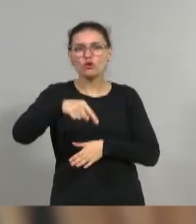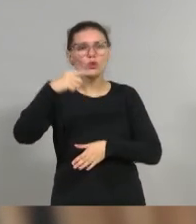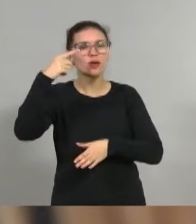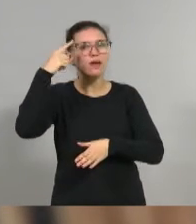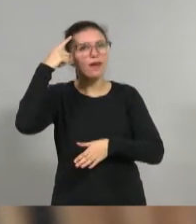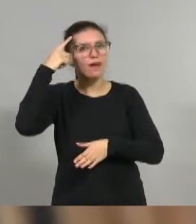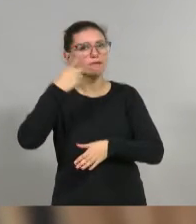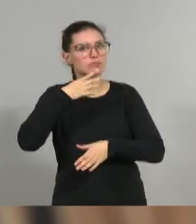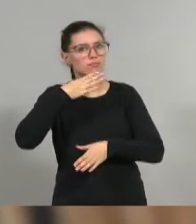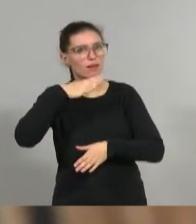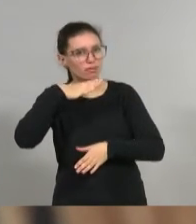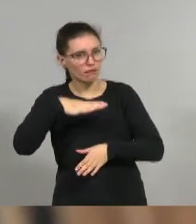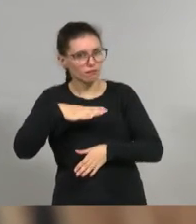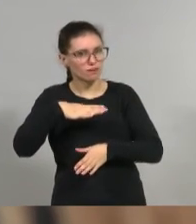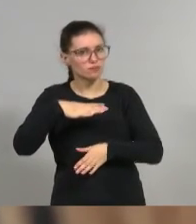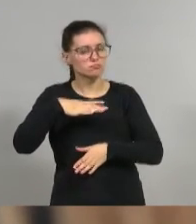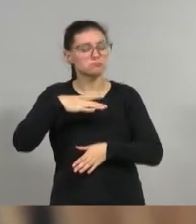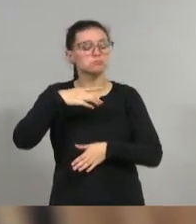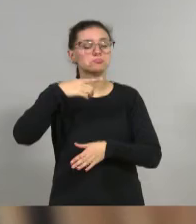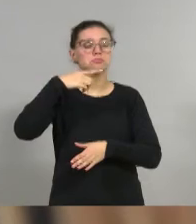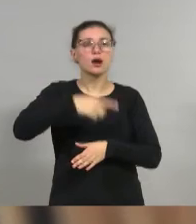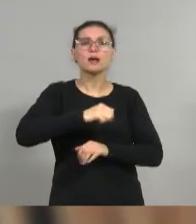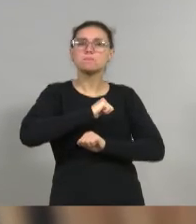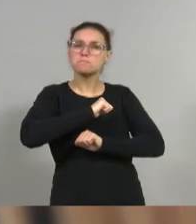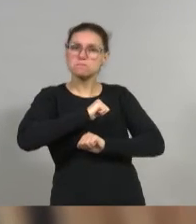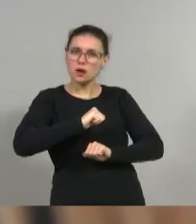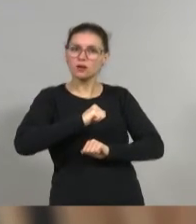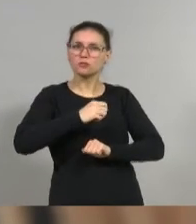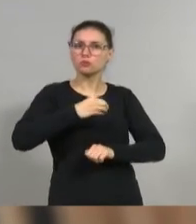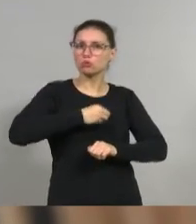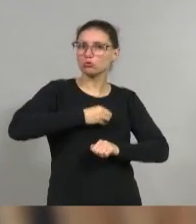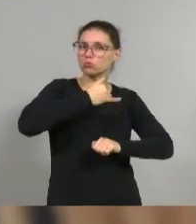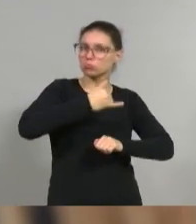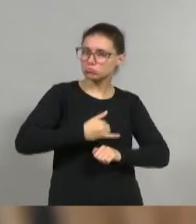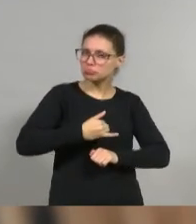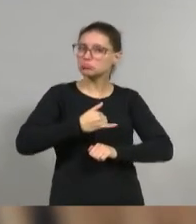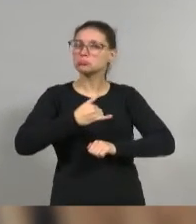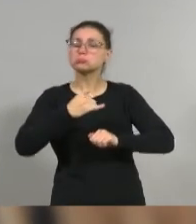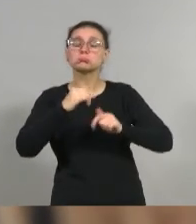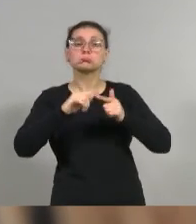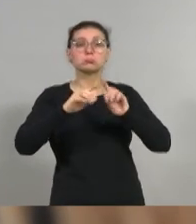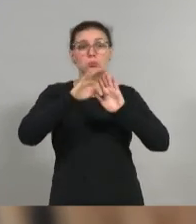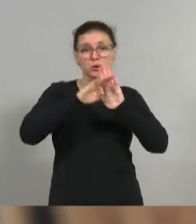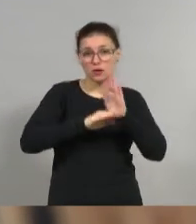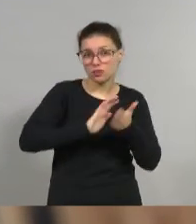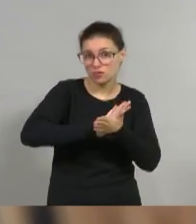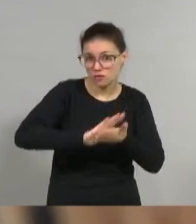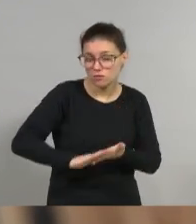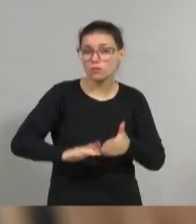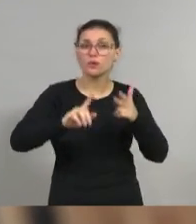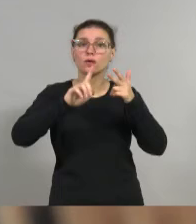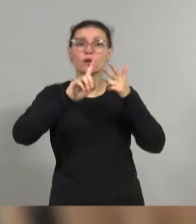ver el impacto subjetivo que estos tienen, trabajar con categorías nuevas, trabajar con la categoría